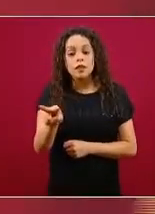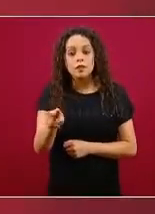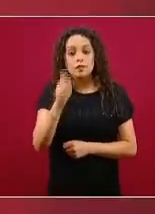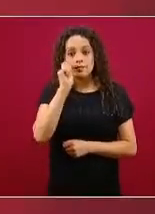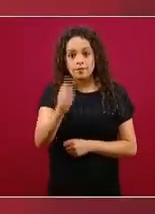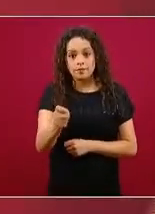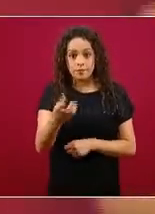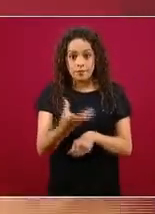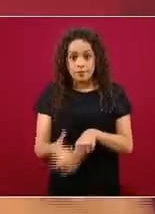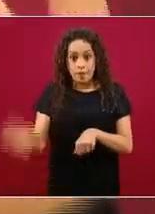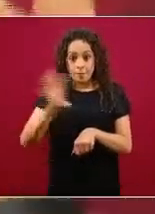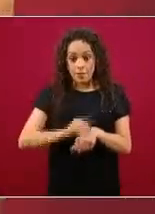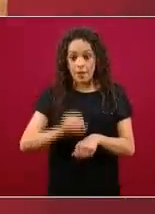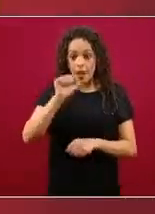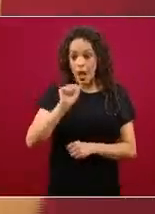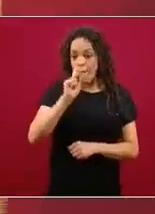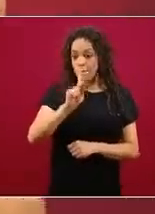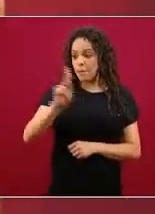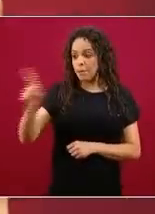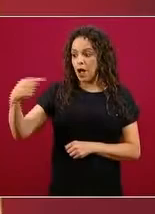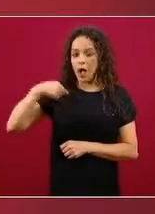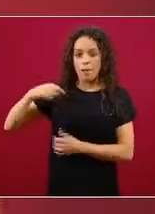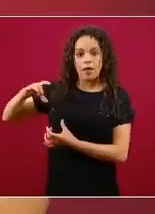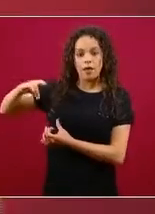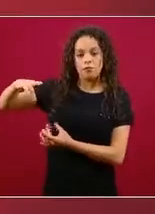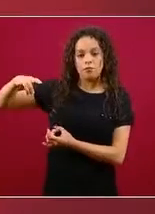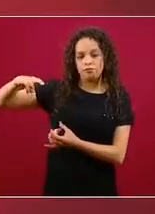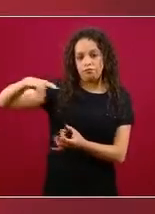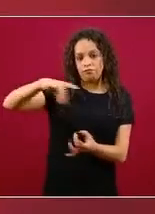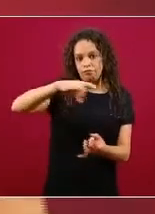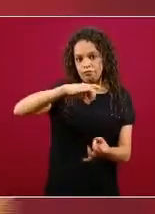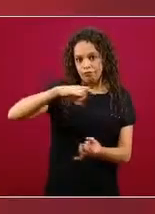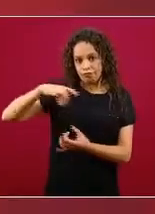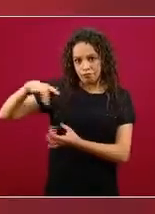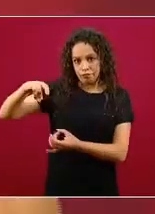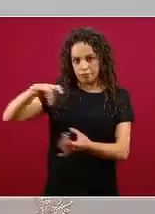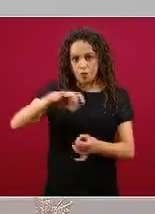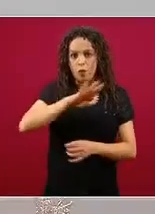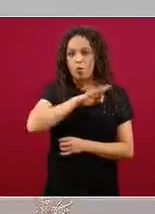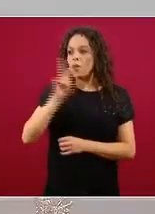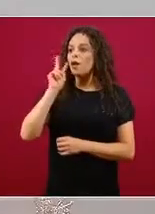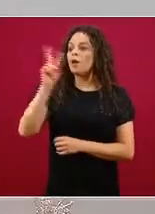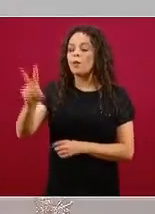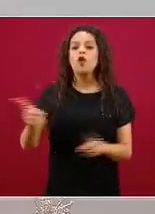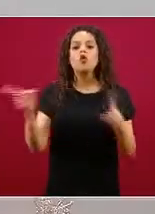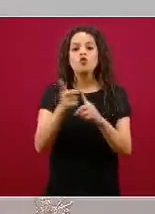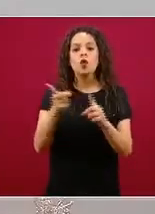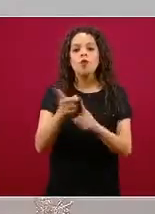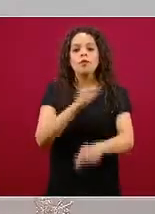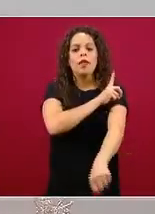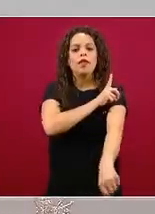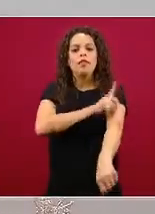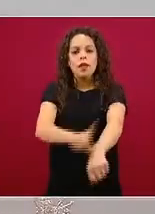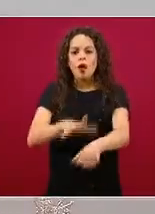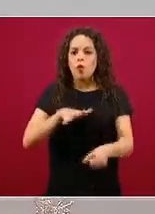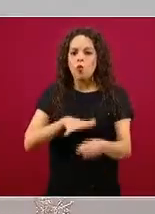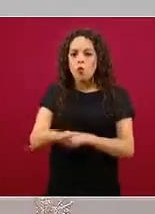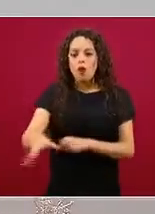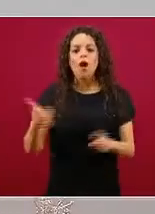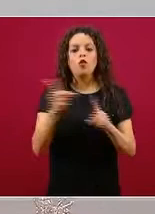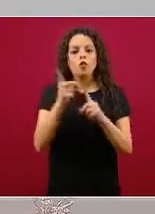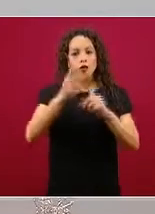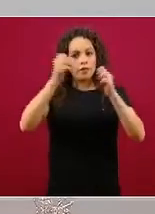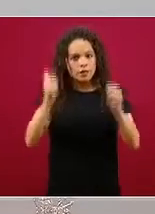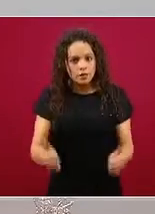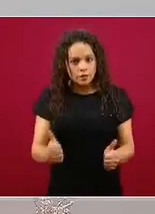de que me siguiera y que cuando uso la aplicación detecte en qué delegación estoy, en dónde estoy y por aquí debe salir